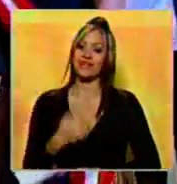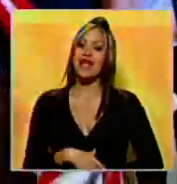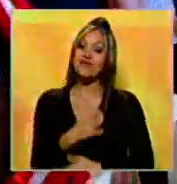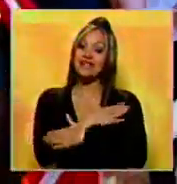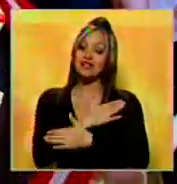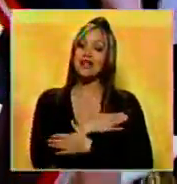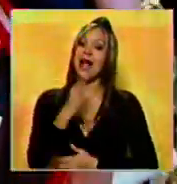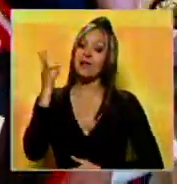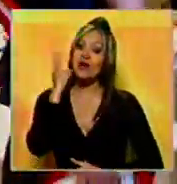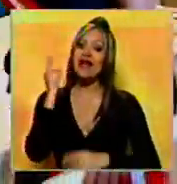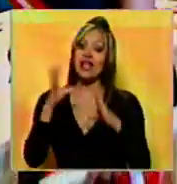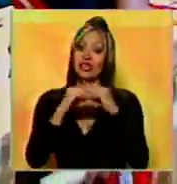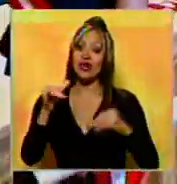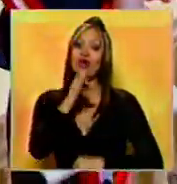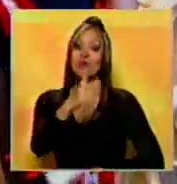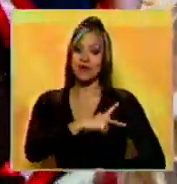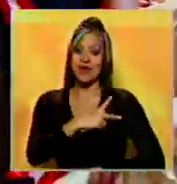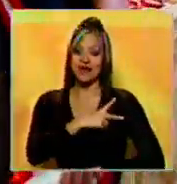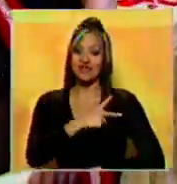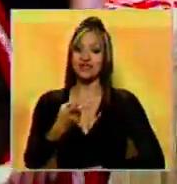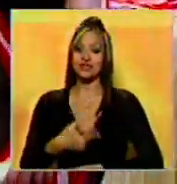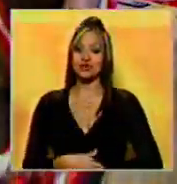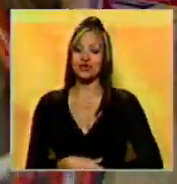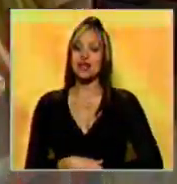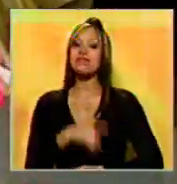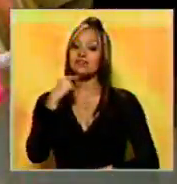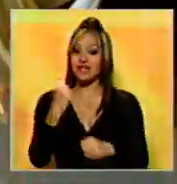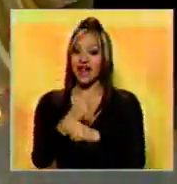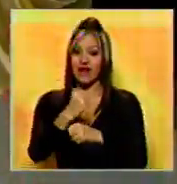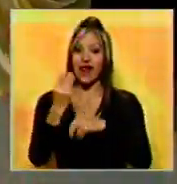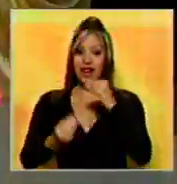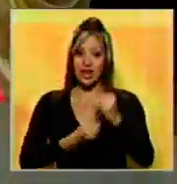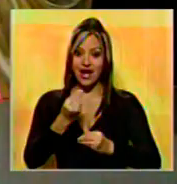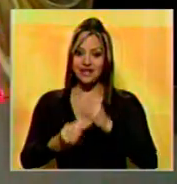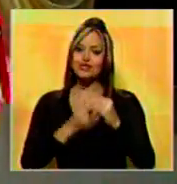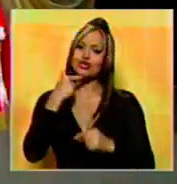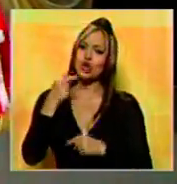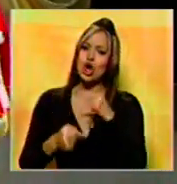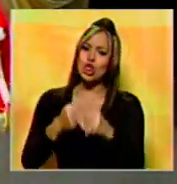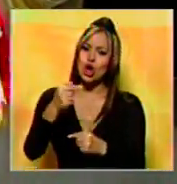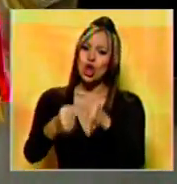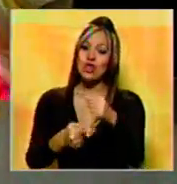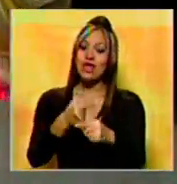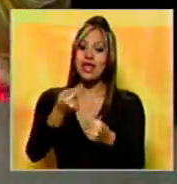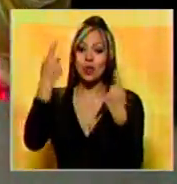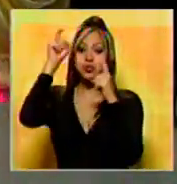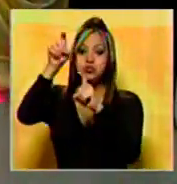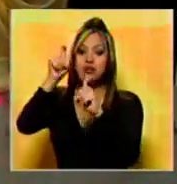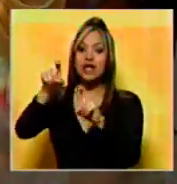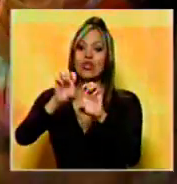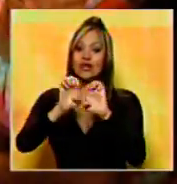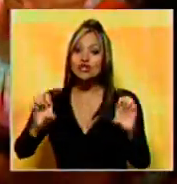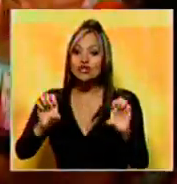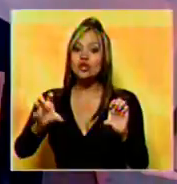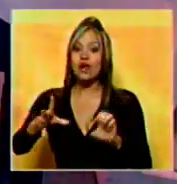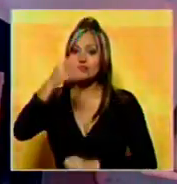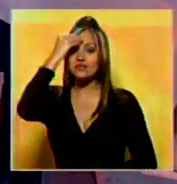Felicidades a Elianta y a todo el equipo de Noticiero de Benevisión por el trabajo que se realiza a diario para educar e informar.